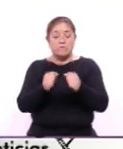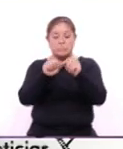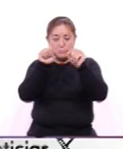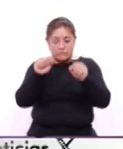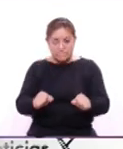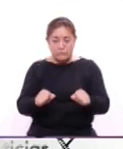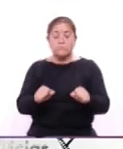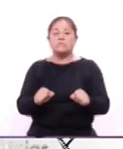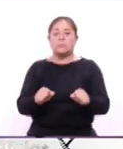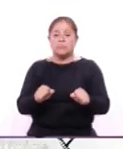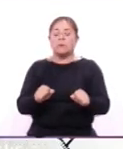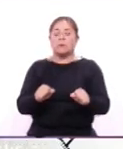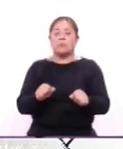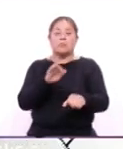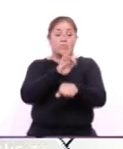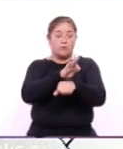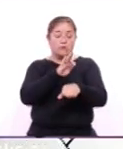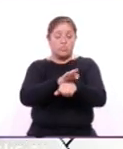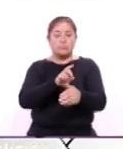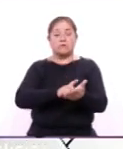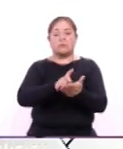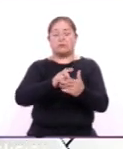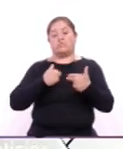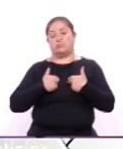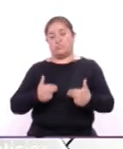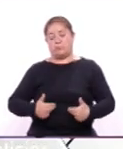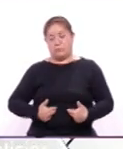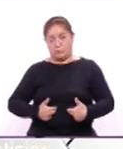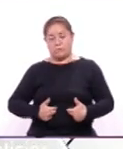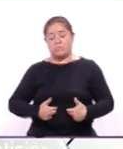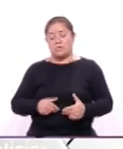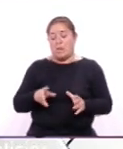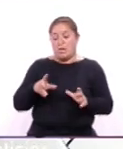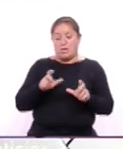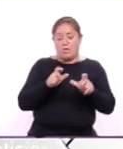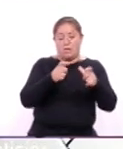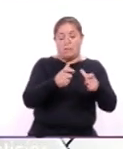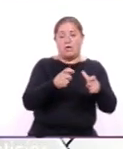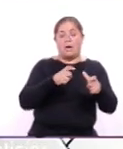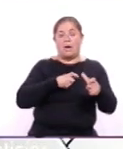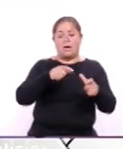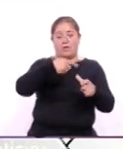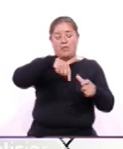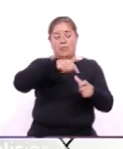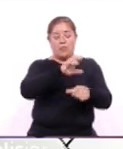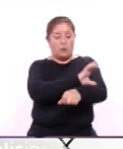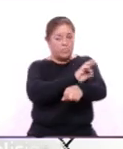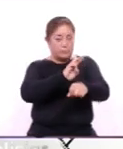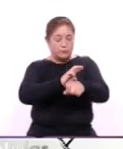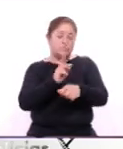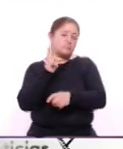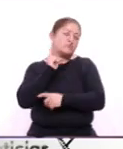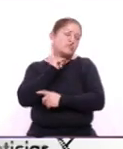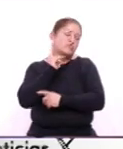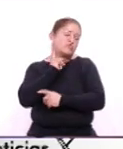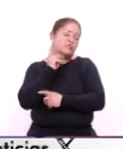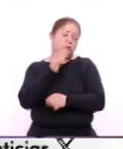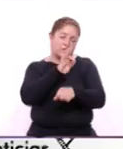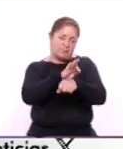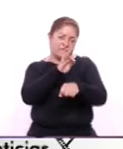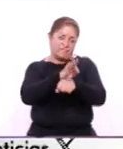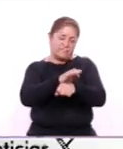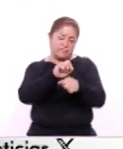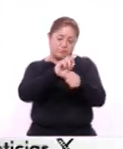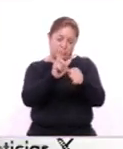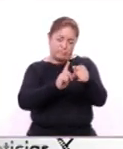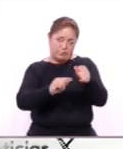sistema no jurisdiccional de protección de derechos humanos que conformamos el conjunto de comisiones procuradurías y defensorías